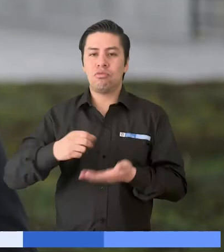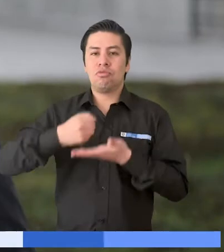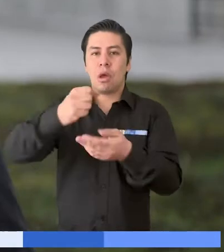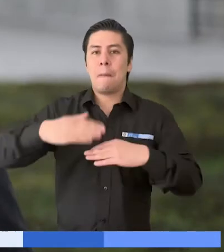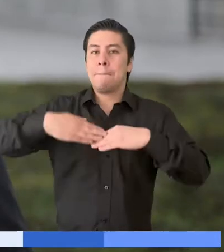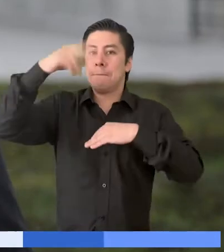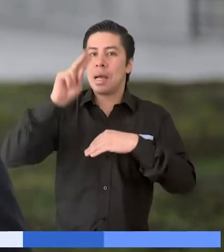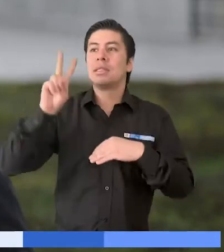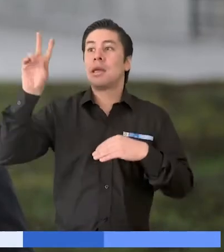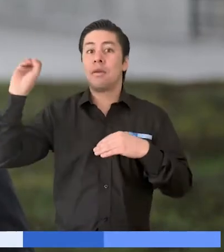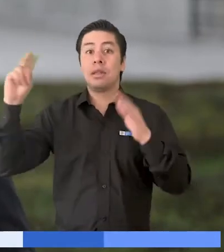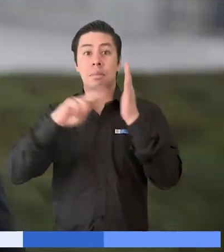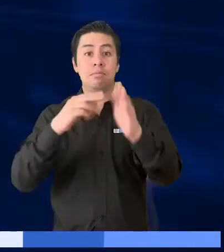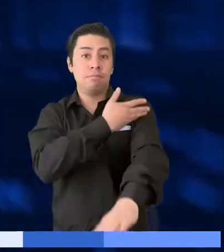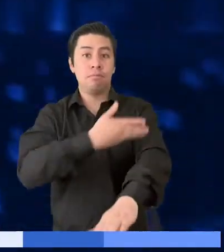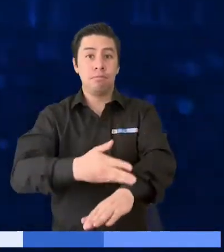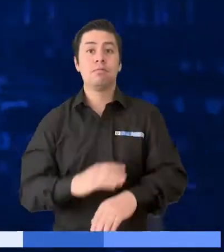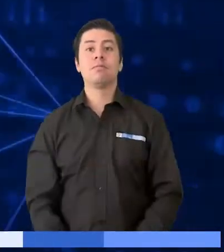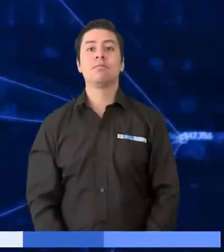a los 20 mil millones de pesos.